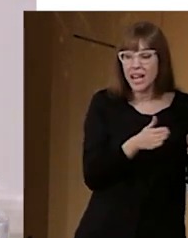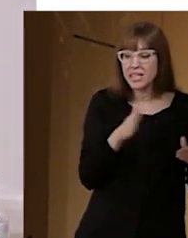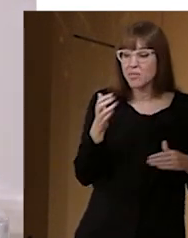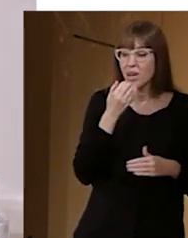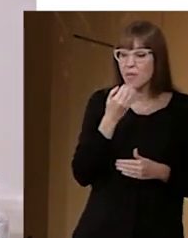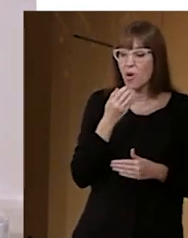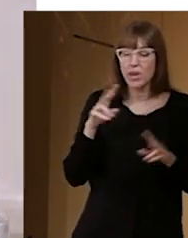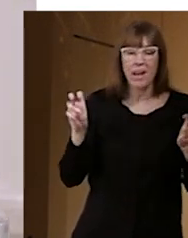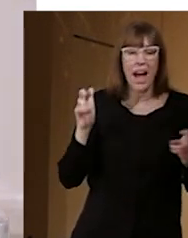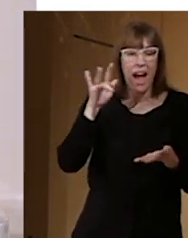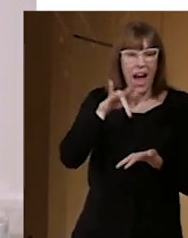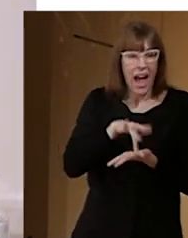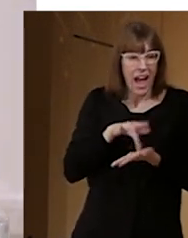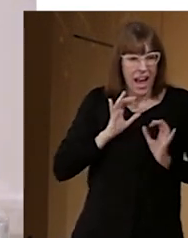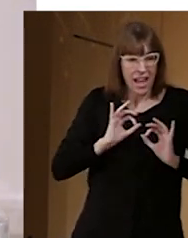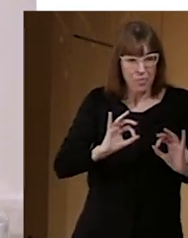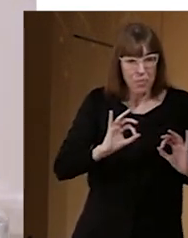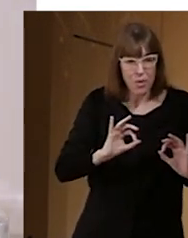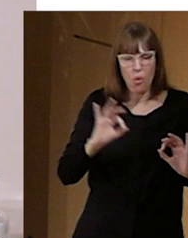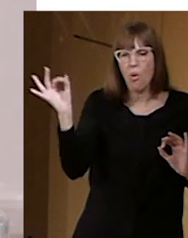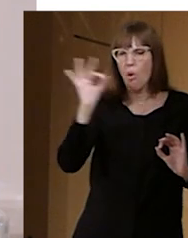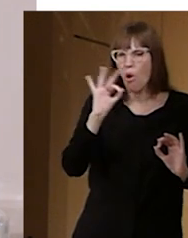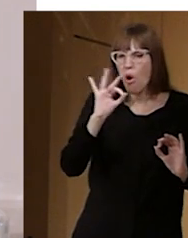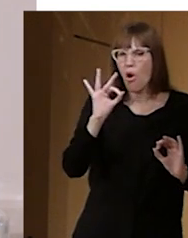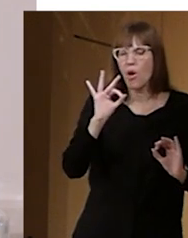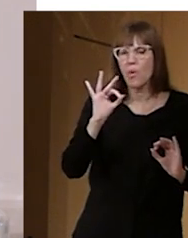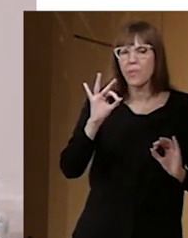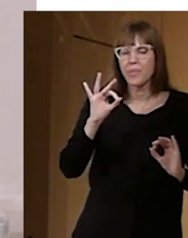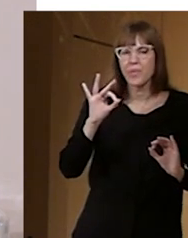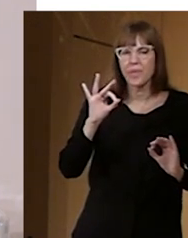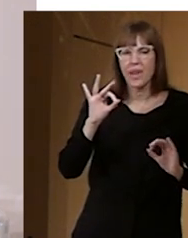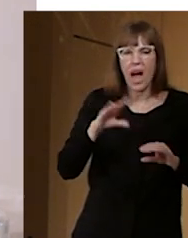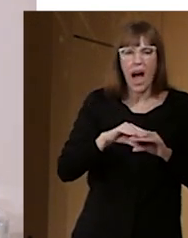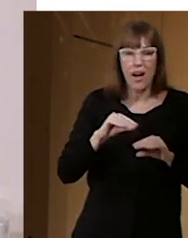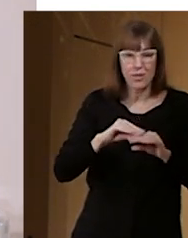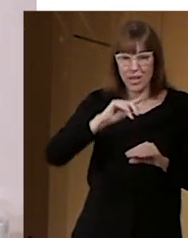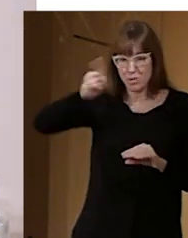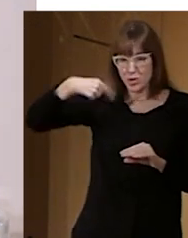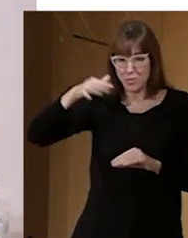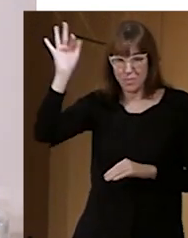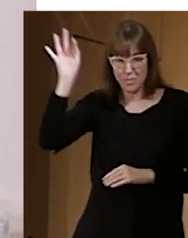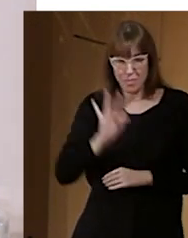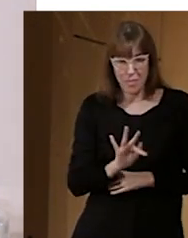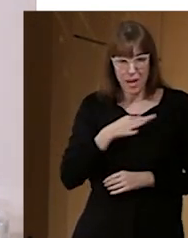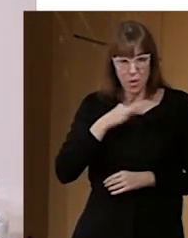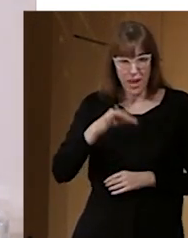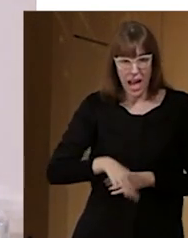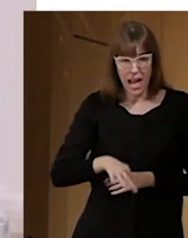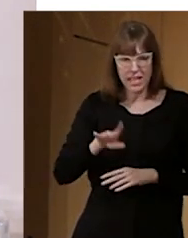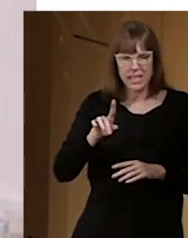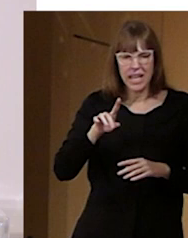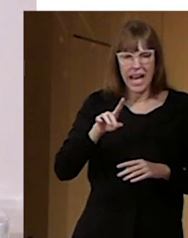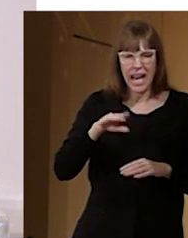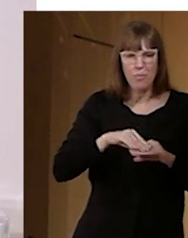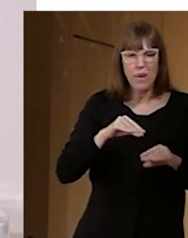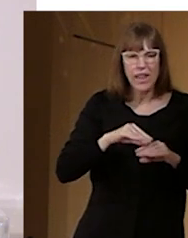en el audiovisual lo podéis ver, por ejemplo, si queréis, en la Teatroteca del Centro de Difusión de las Artes Escénicas y la Música tiene